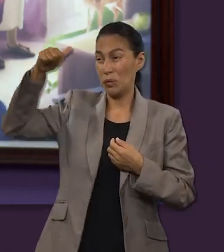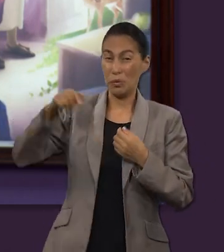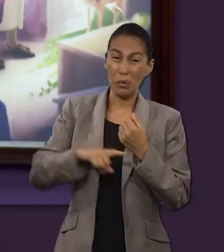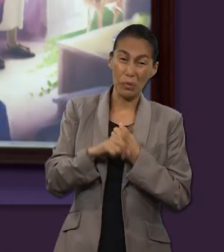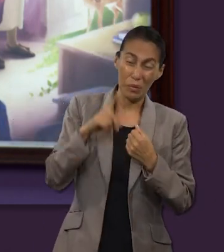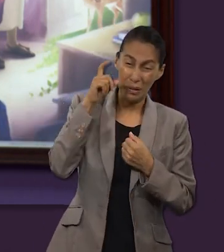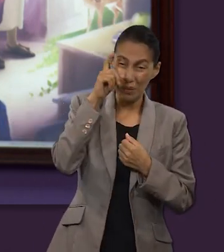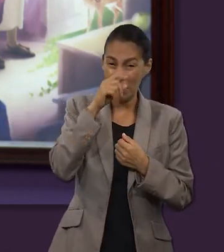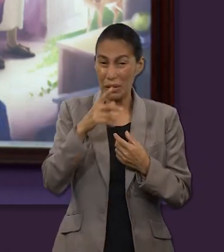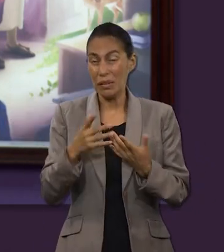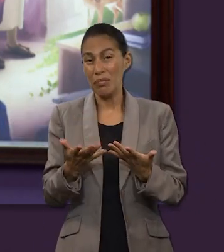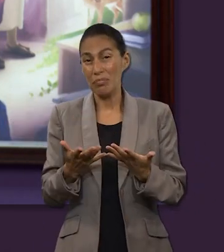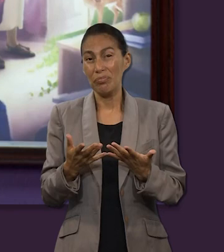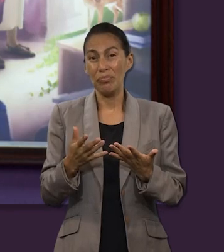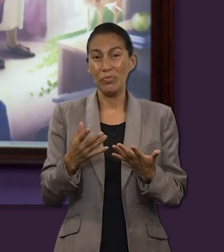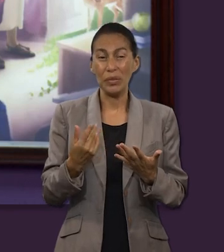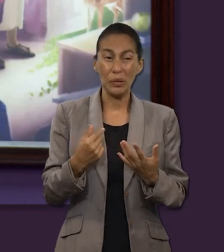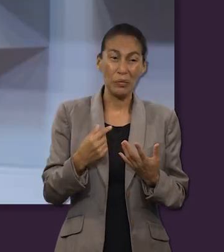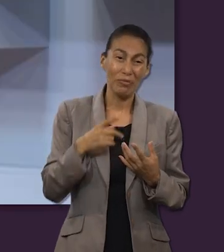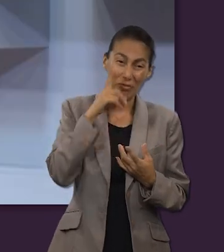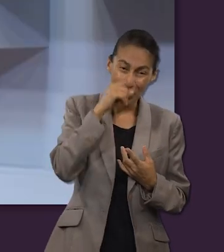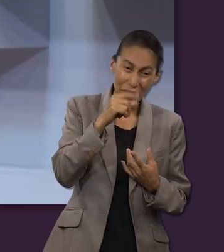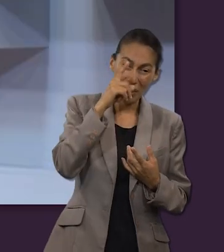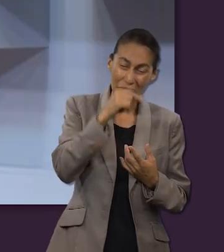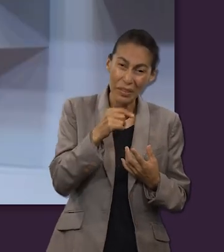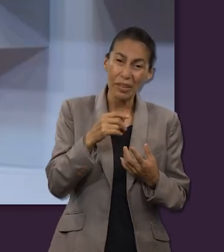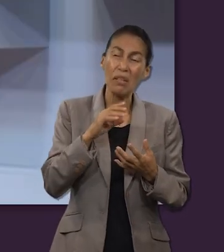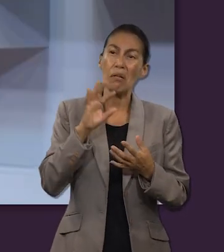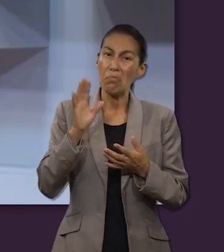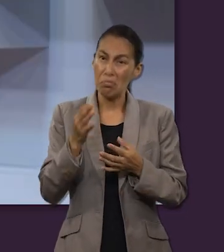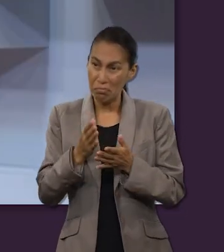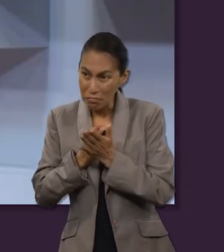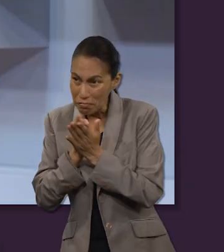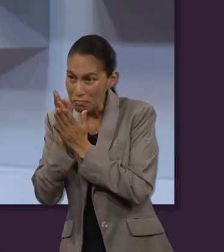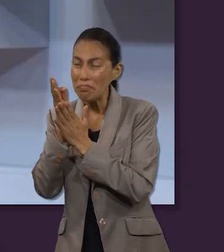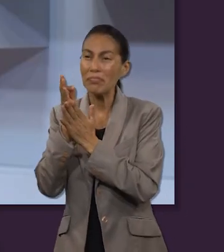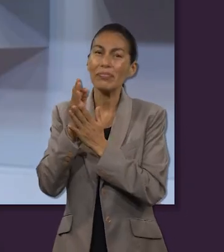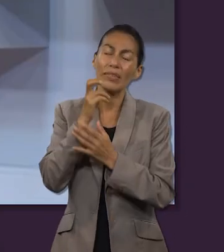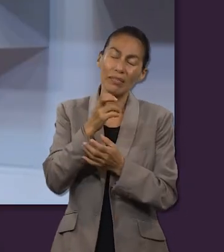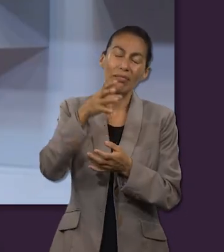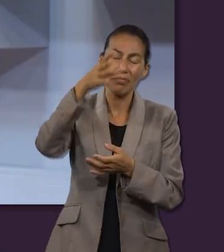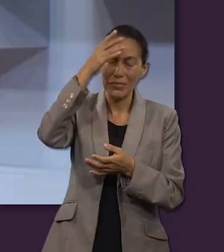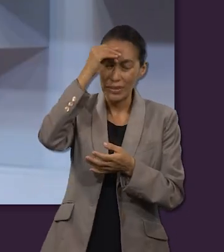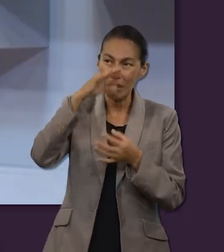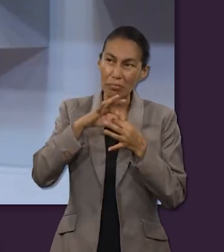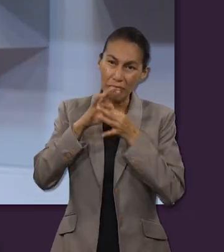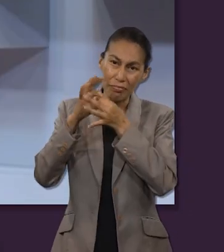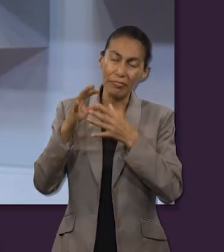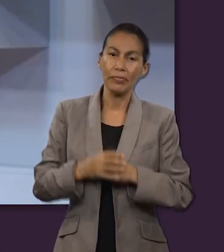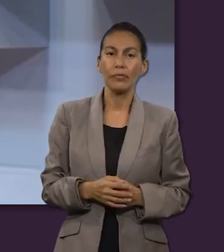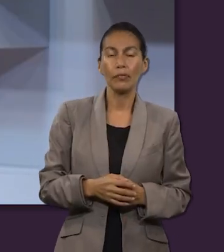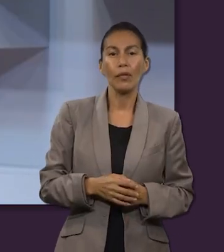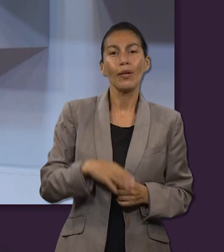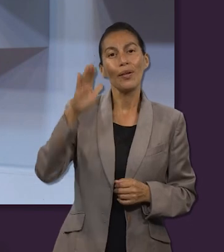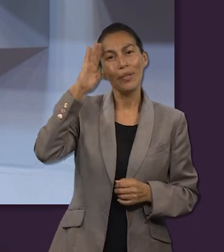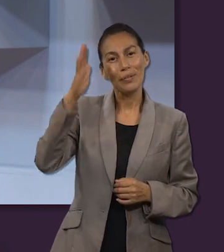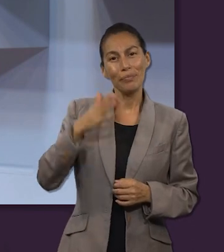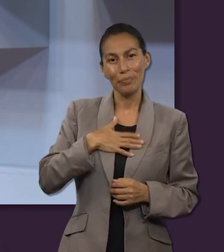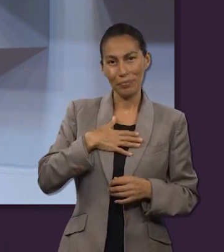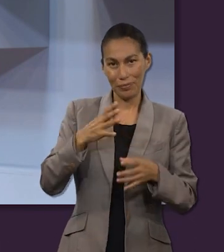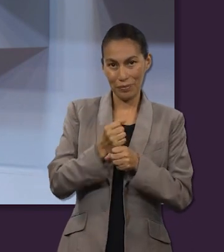problemas, a caer y a levantarme. Muchas gracias. Yo igual que ustedes, escuché muy de pequeño.